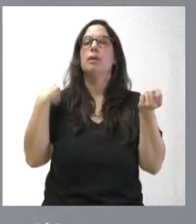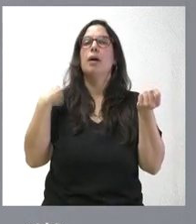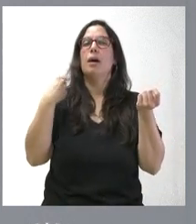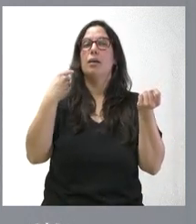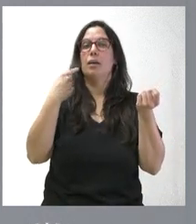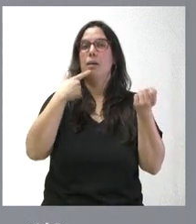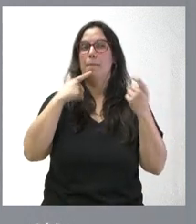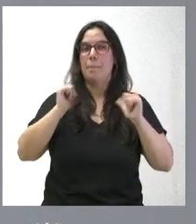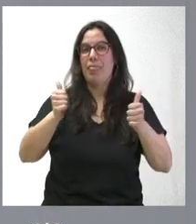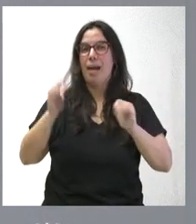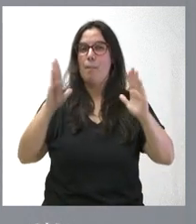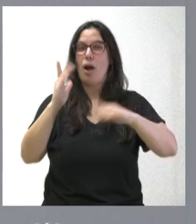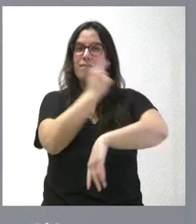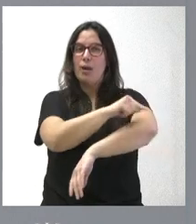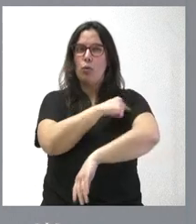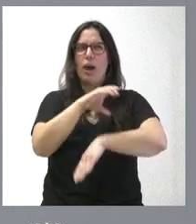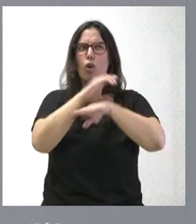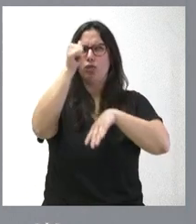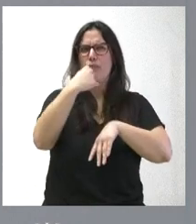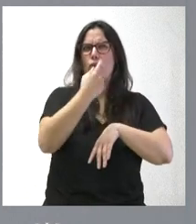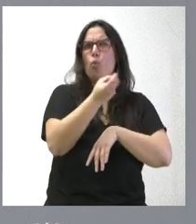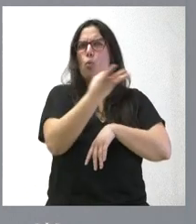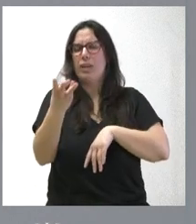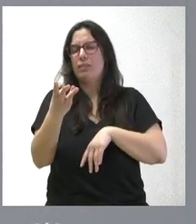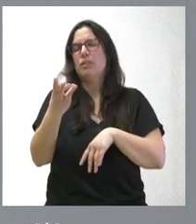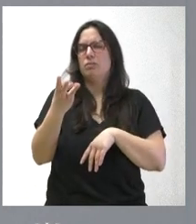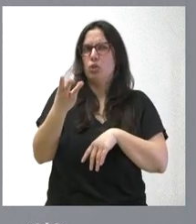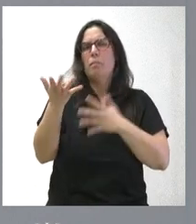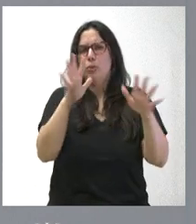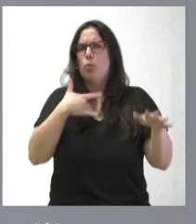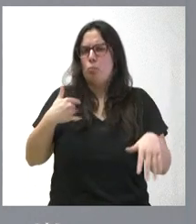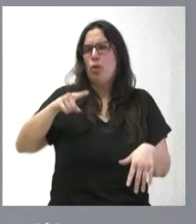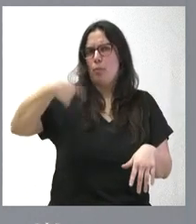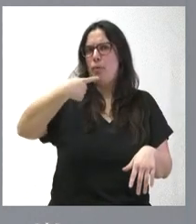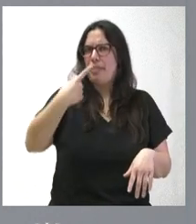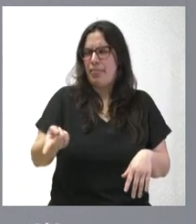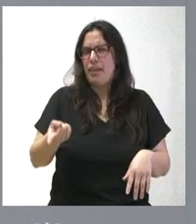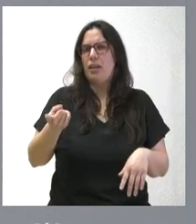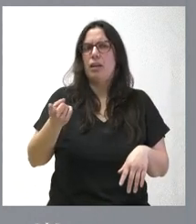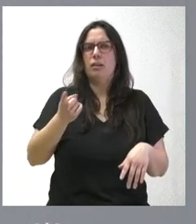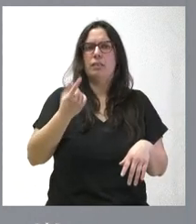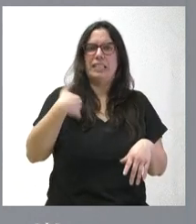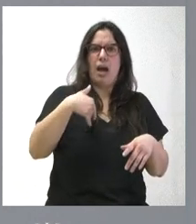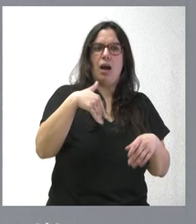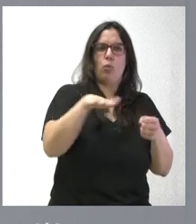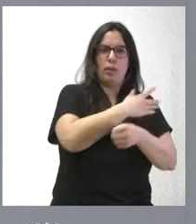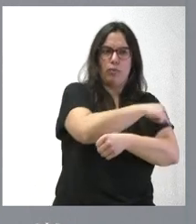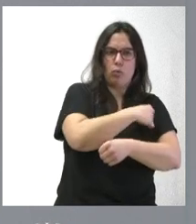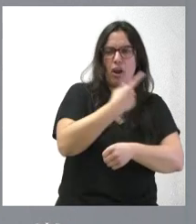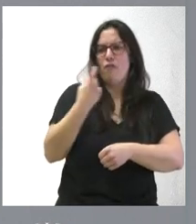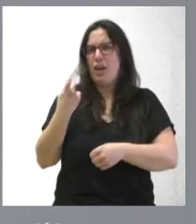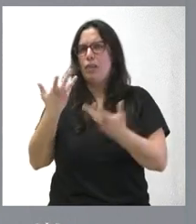han adquirido, les puedo decir hasta la fecha más próxima posible cuántas son las que se han venido aplicando y cuáles son las que todavía están